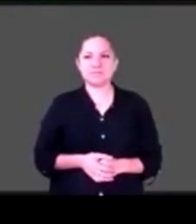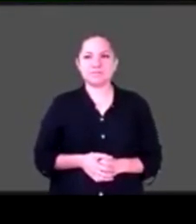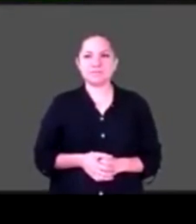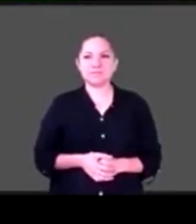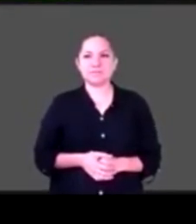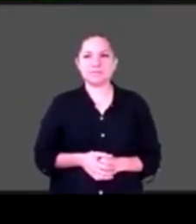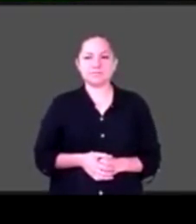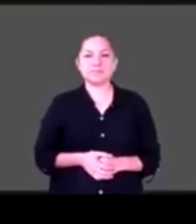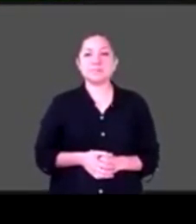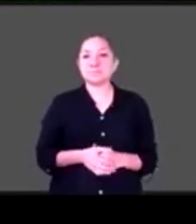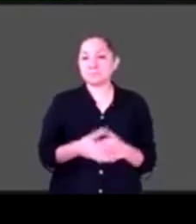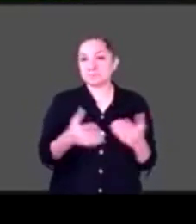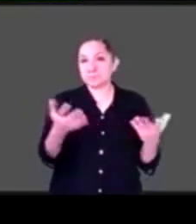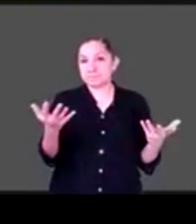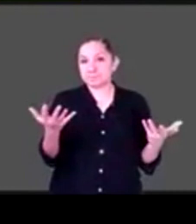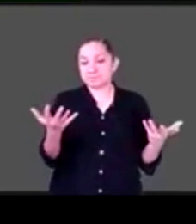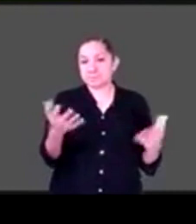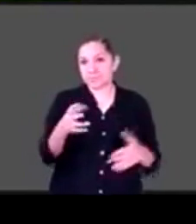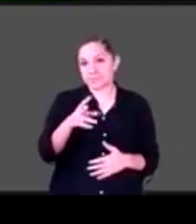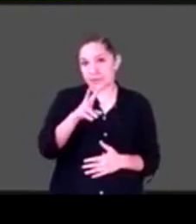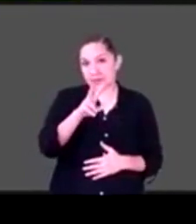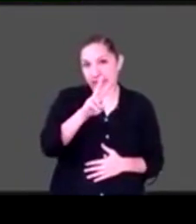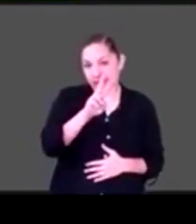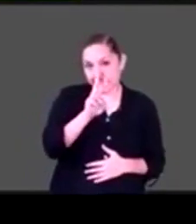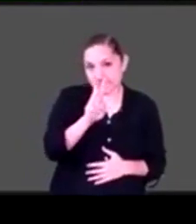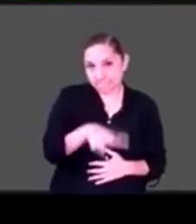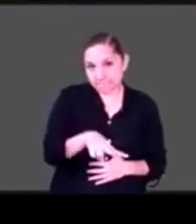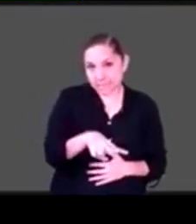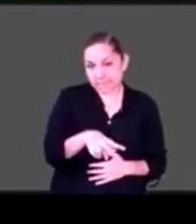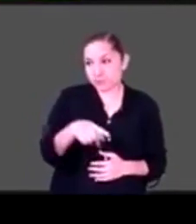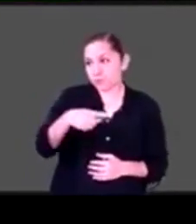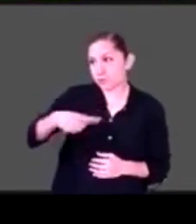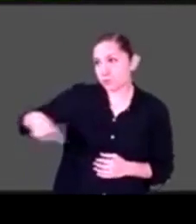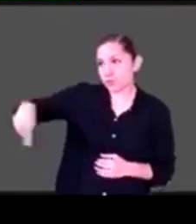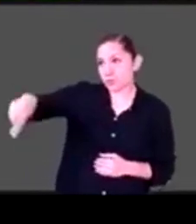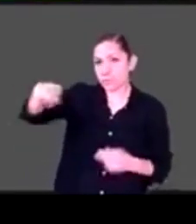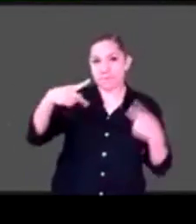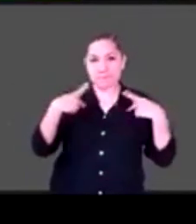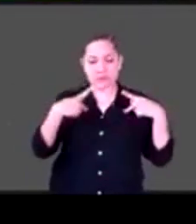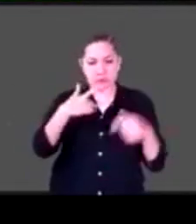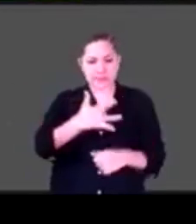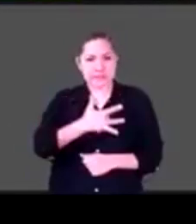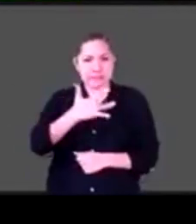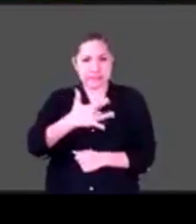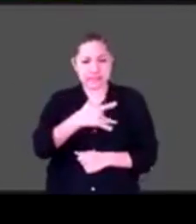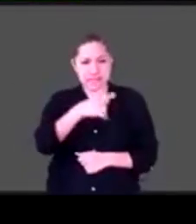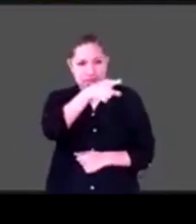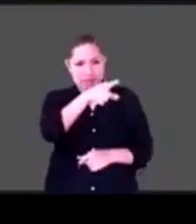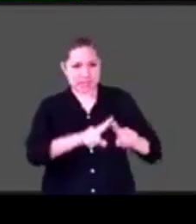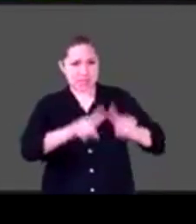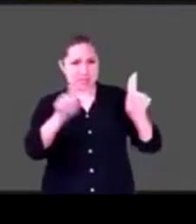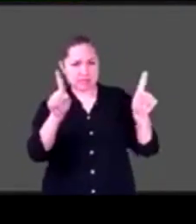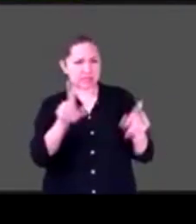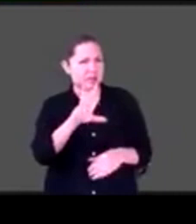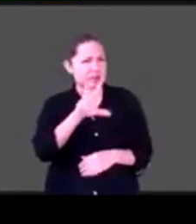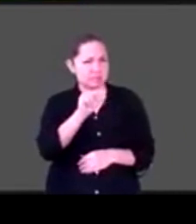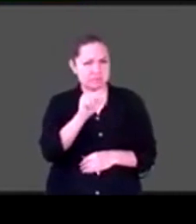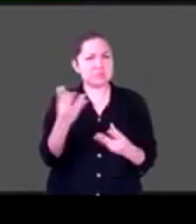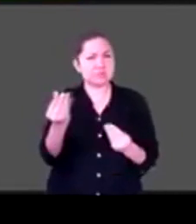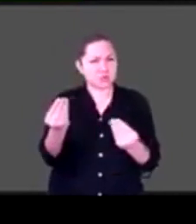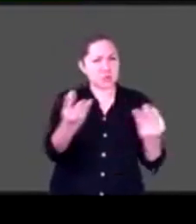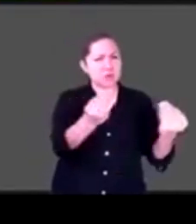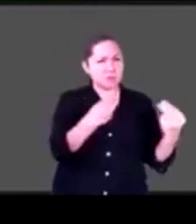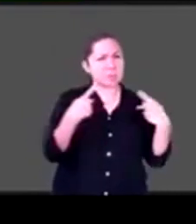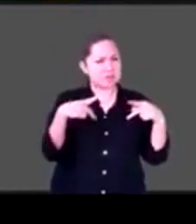La verdad es que no es muy diferente a lo que sentimos todos, esta sensación de ya tener que salir. Pero me encantó que lo dijeran de una manera tan natural